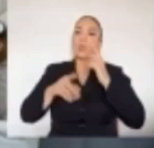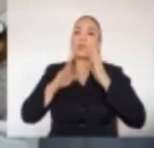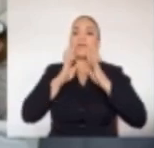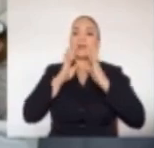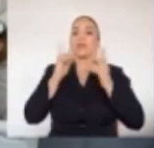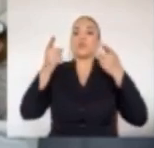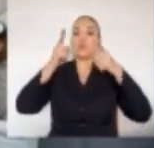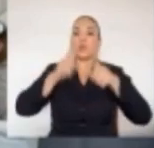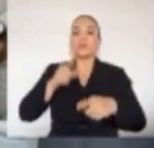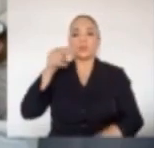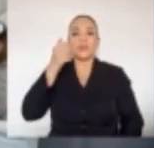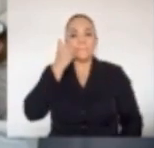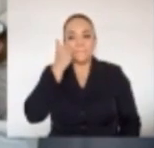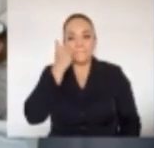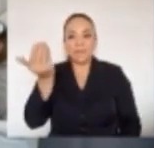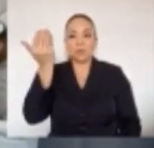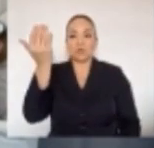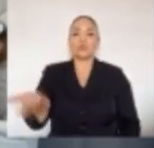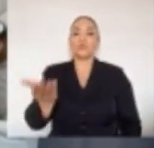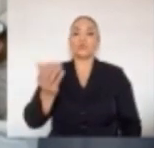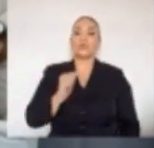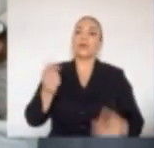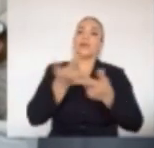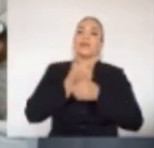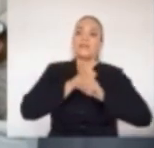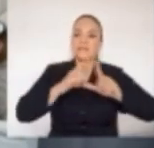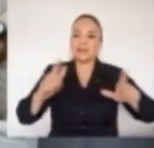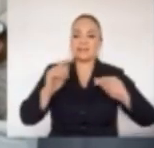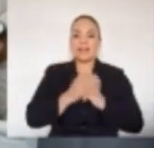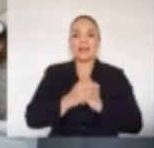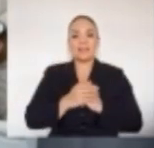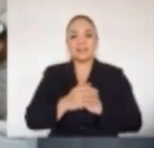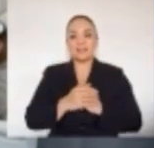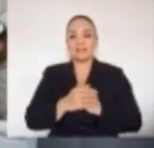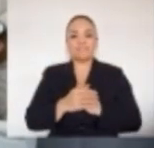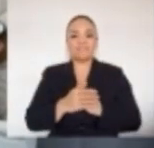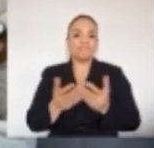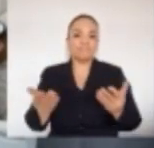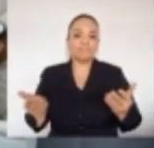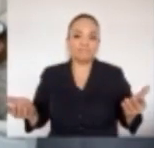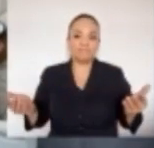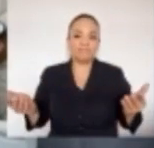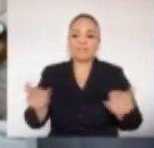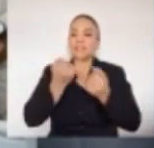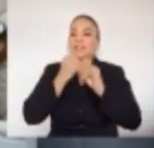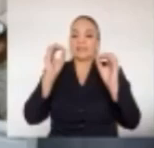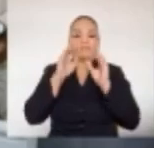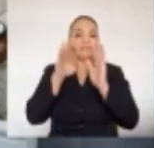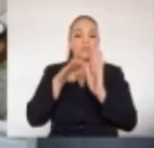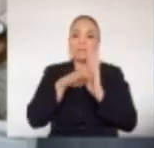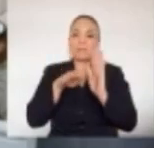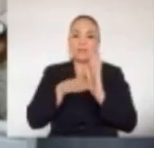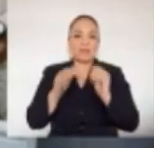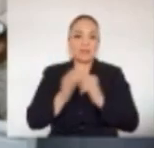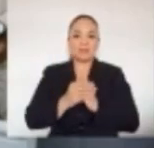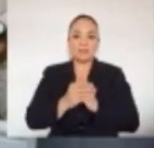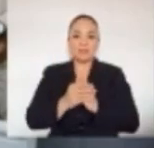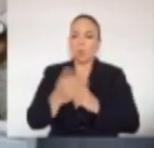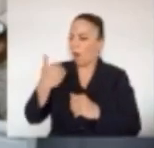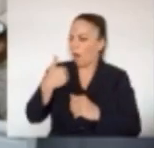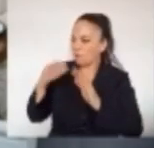tan vergonzoso como la libertad sin medidas, pues sin medidas, ¿verdad?